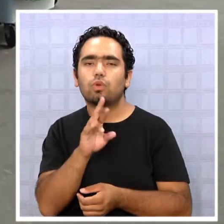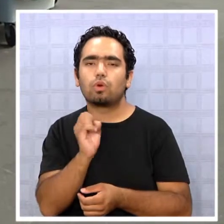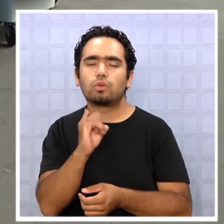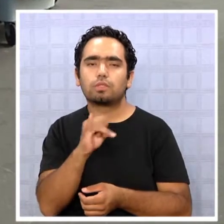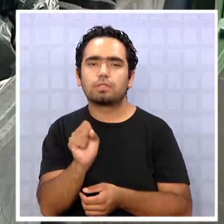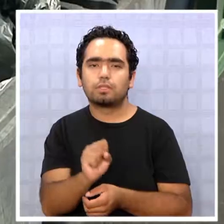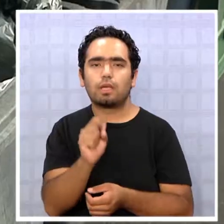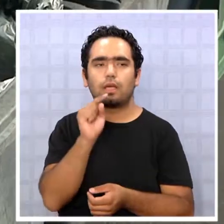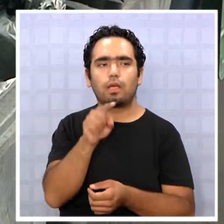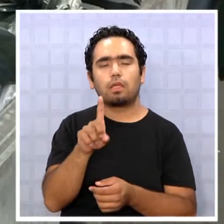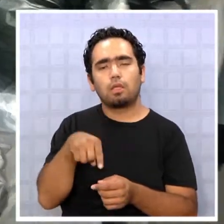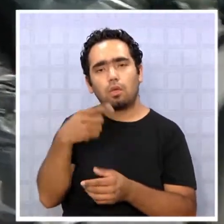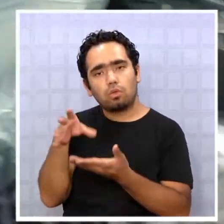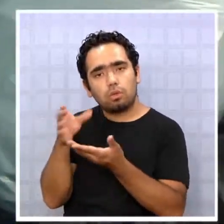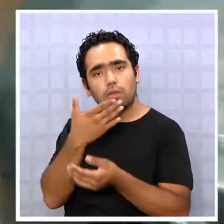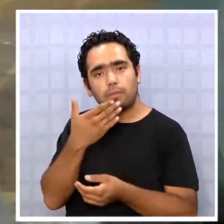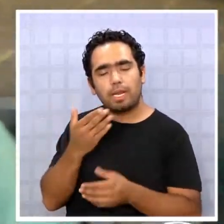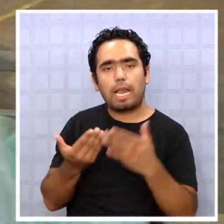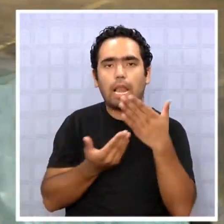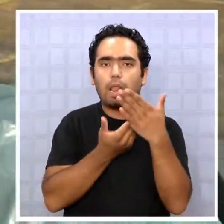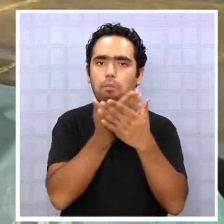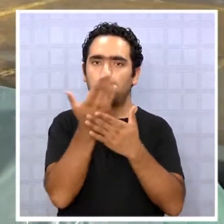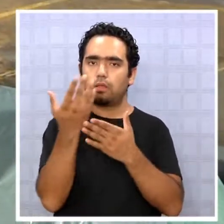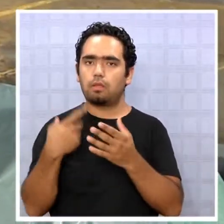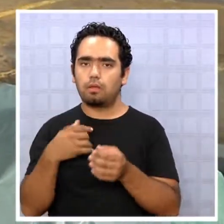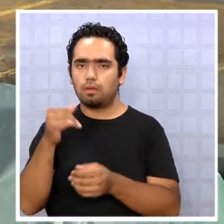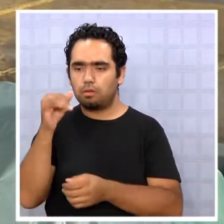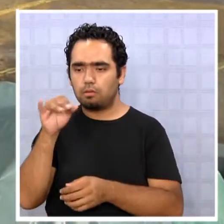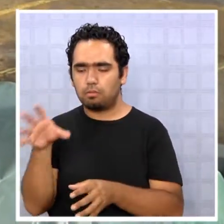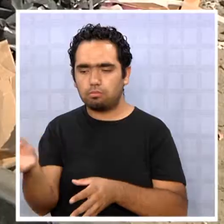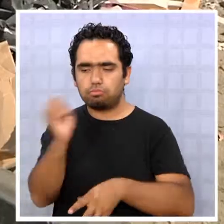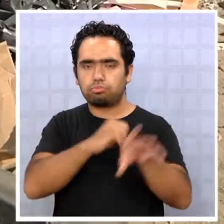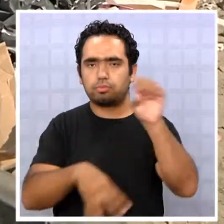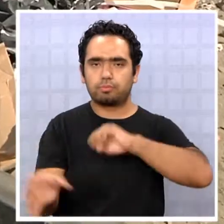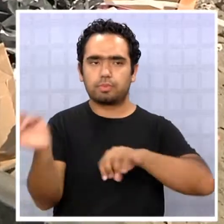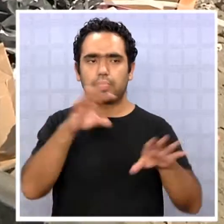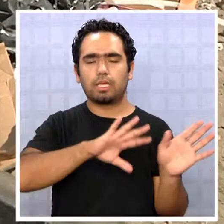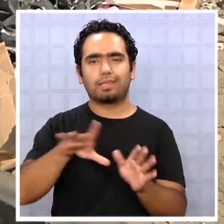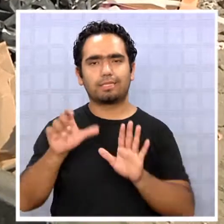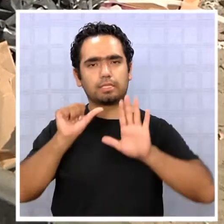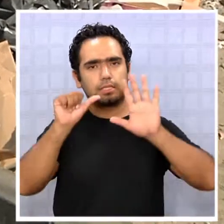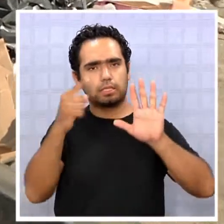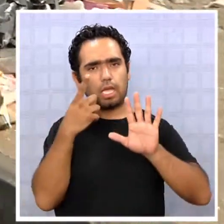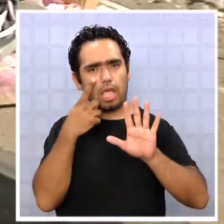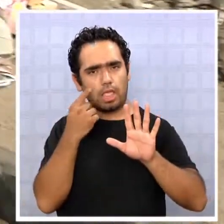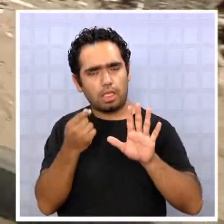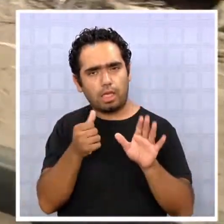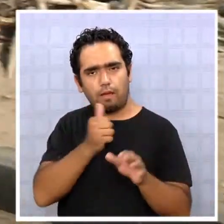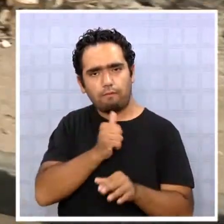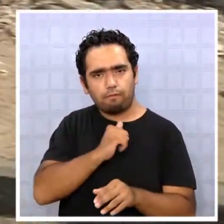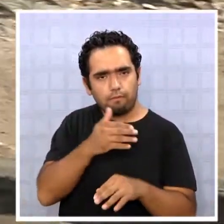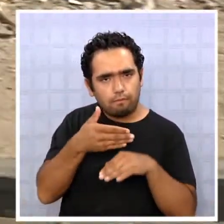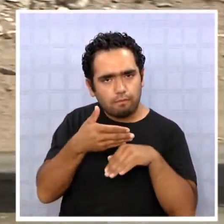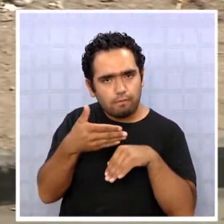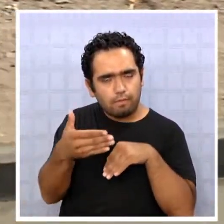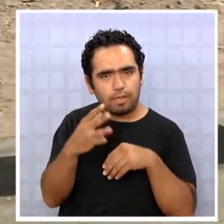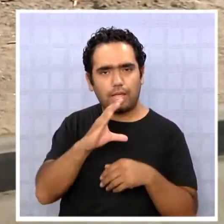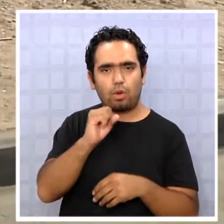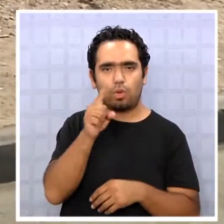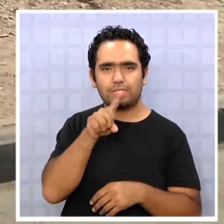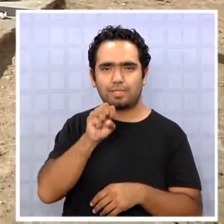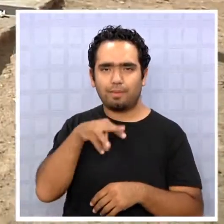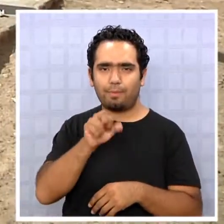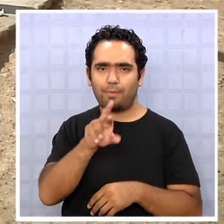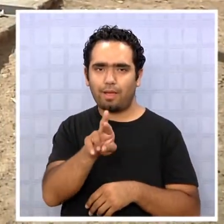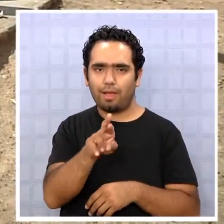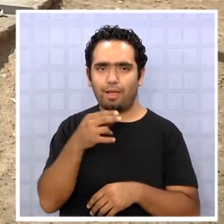recoger su basura durante el día, sin tampoco definir un horario preciso. A seis días de que entre operar COSEMAR y el